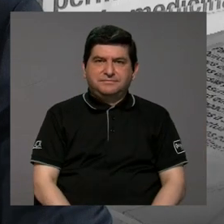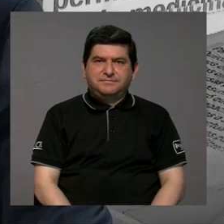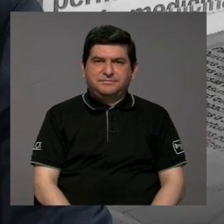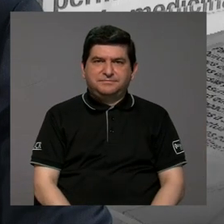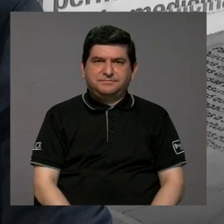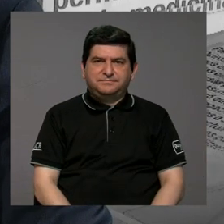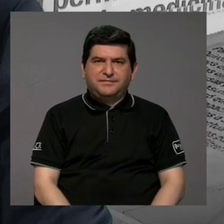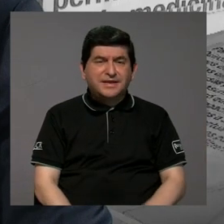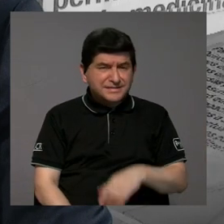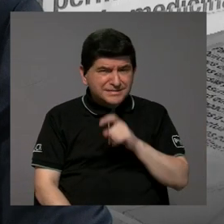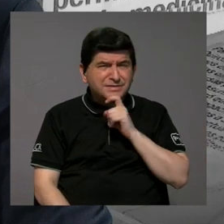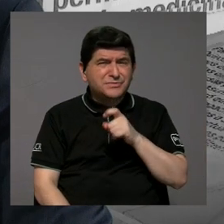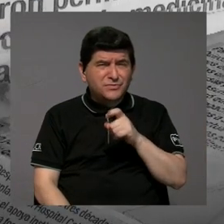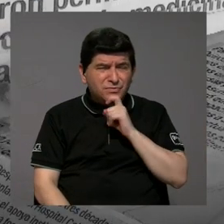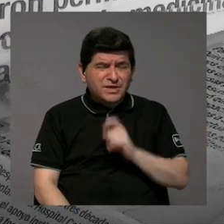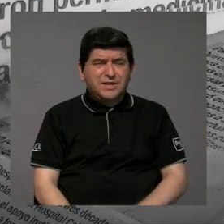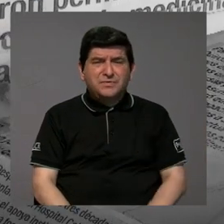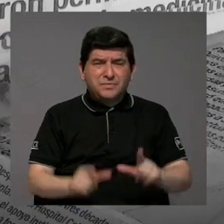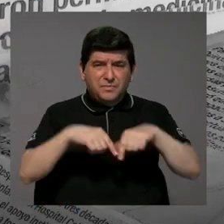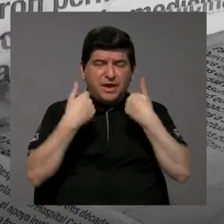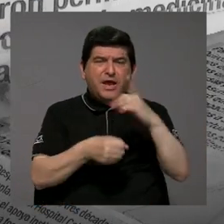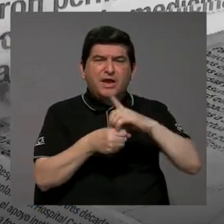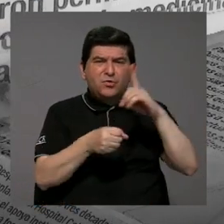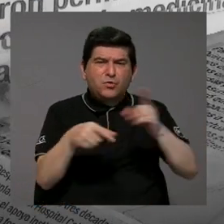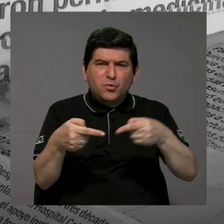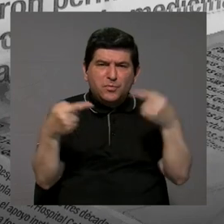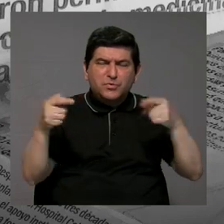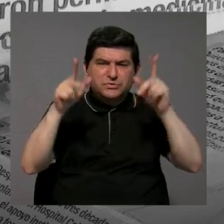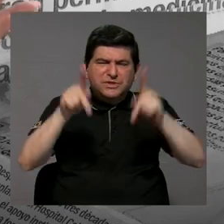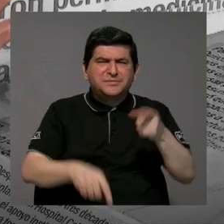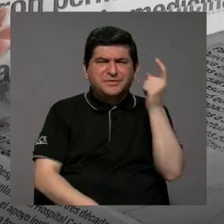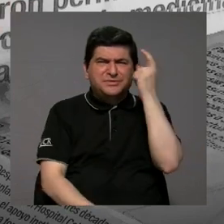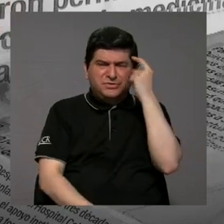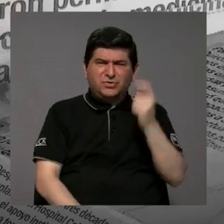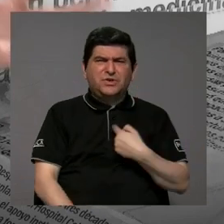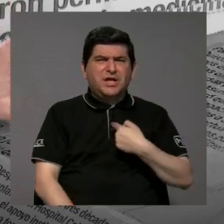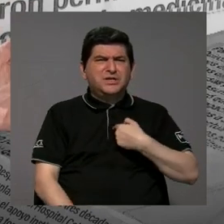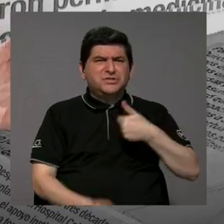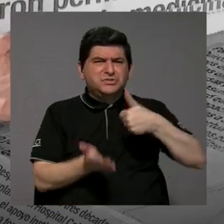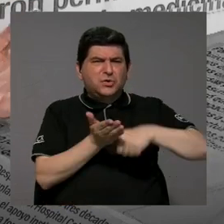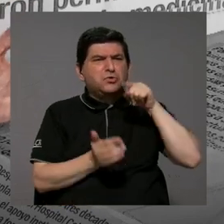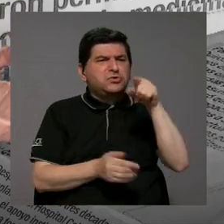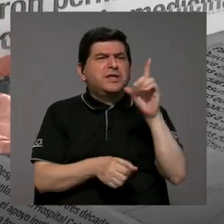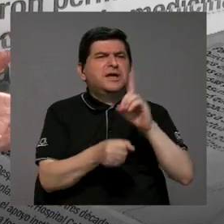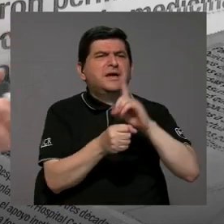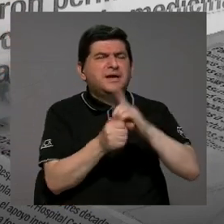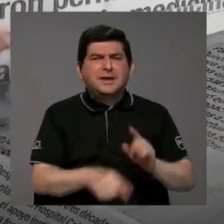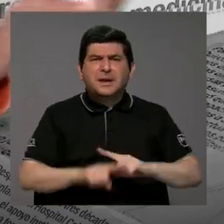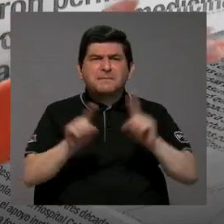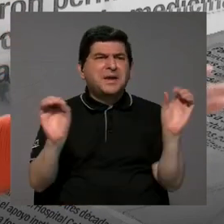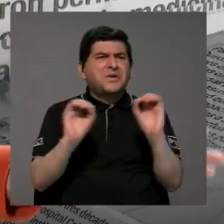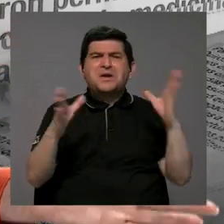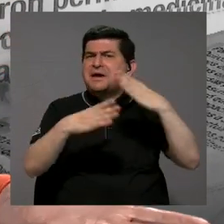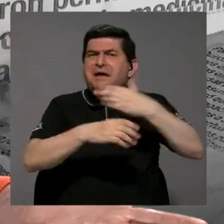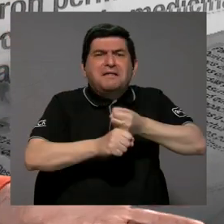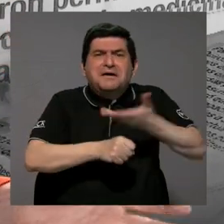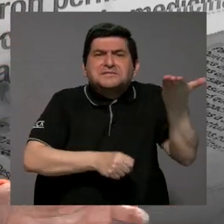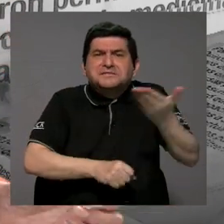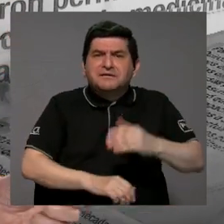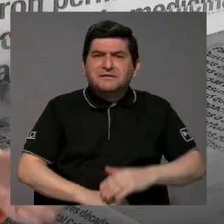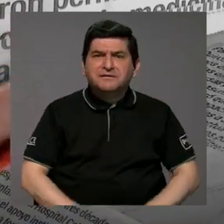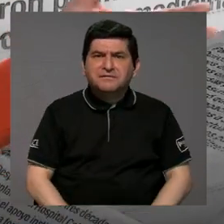y como que cuesta que la oposición, o sea, realmente la gente se queda pensando, bueno, yo voté por ese diputado y no está haciendo